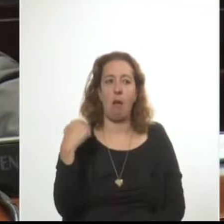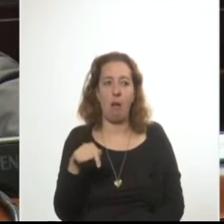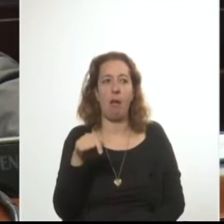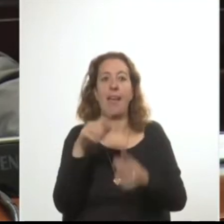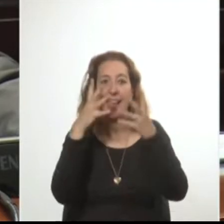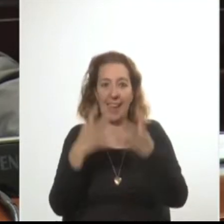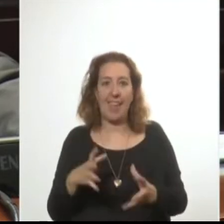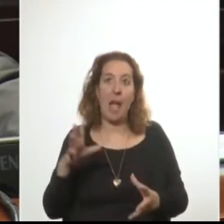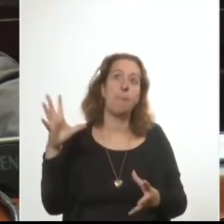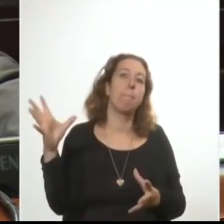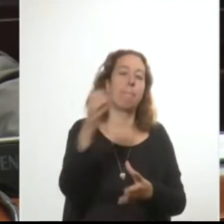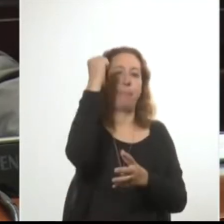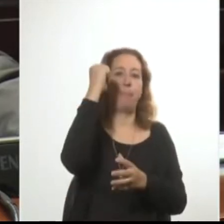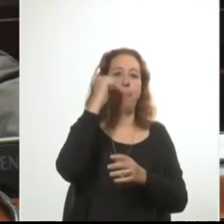del poder.